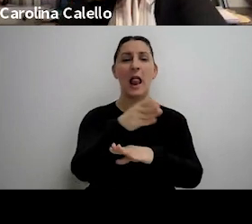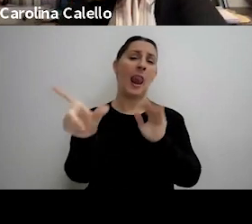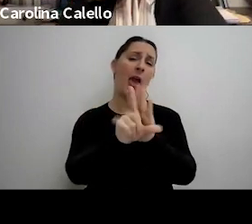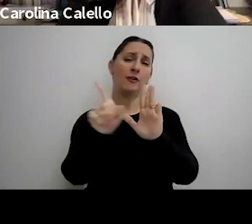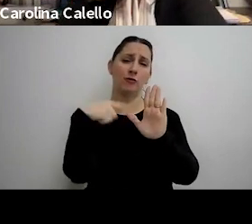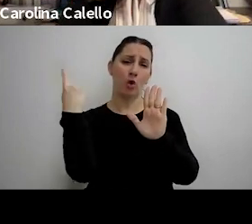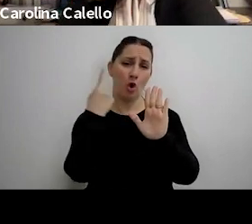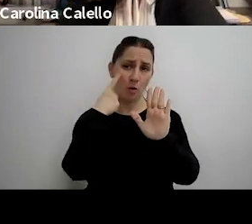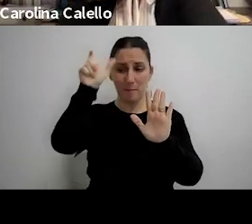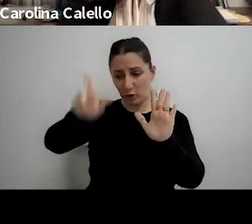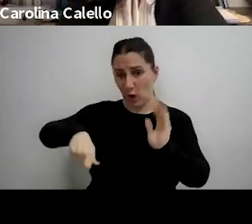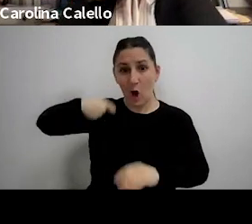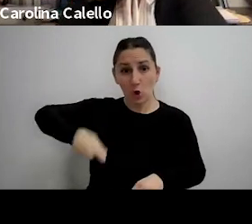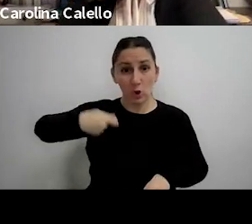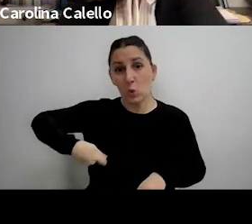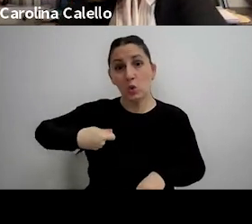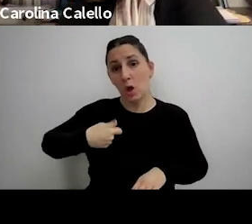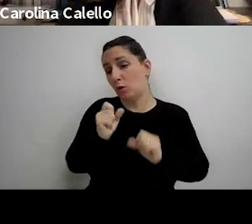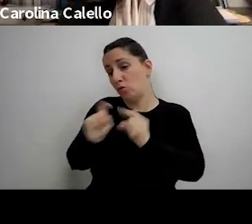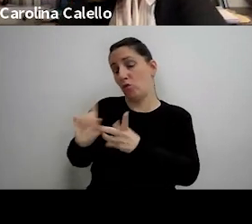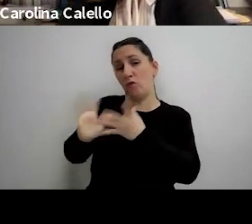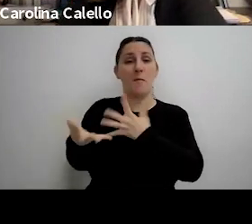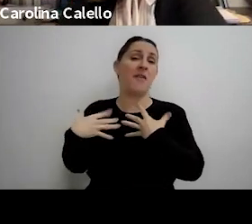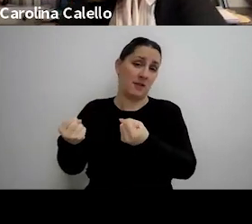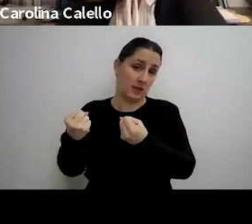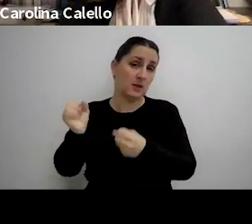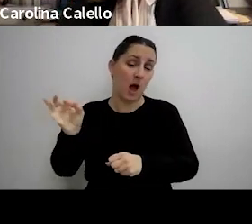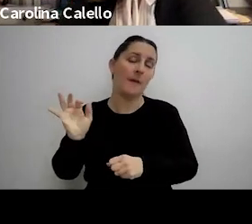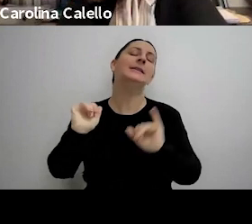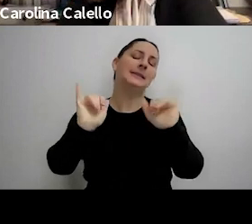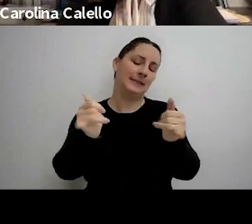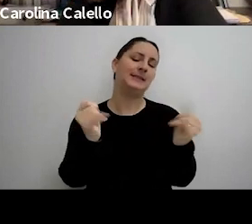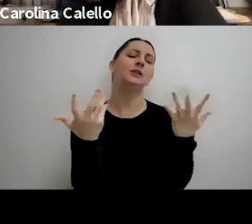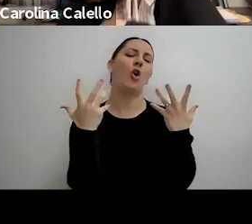sabrá el contribuyente cómo establecer su defensa sí sí obviamente pero